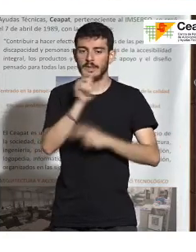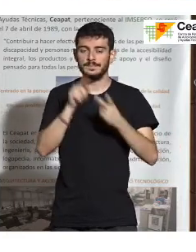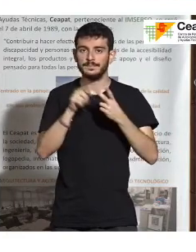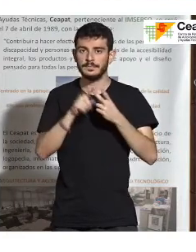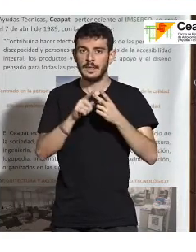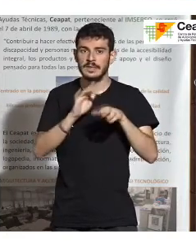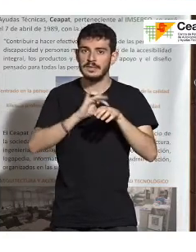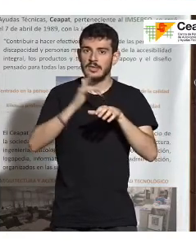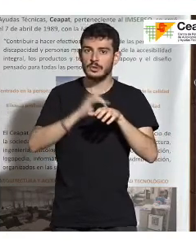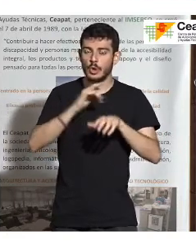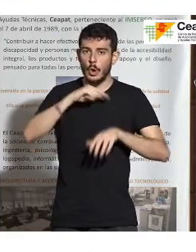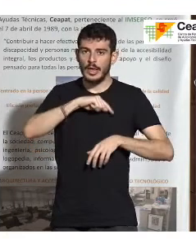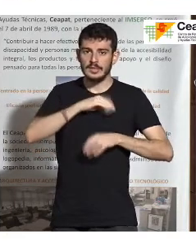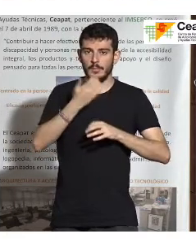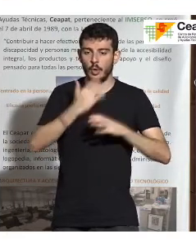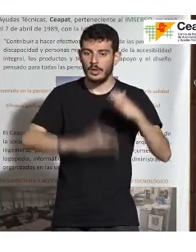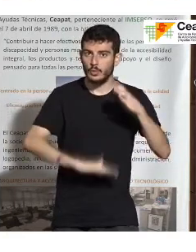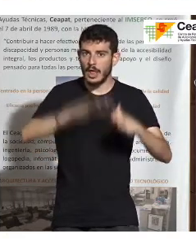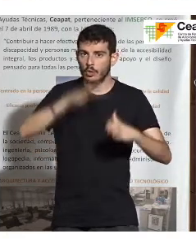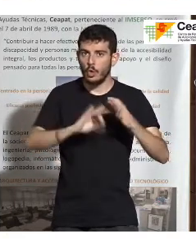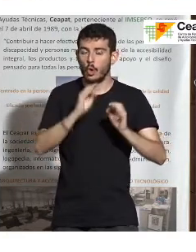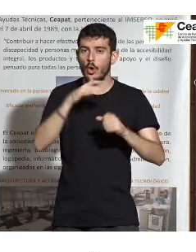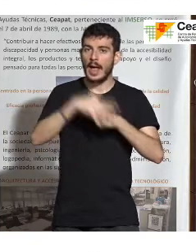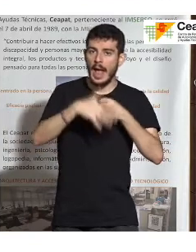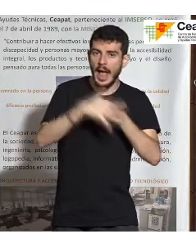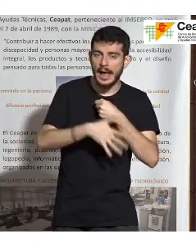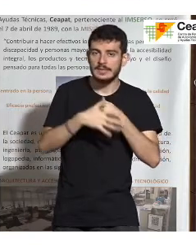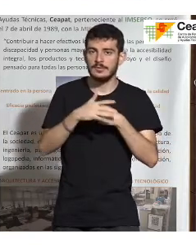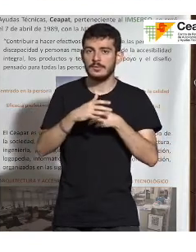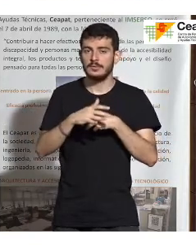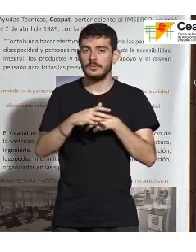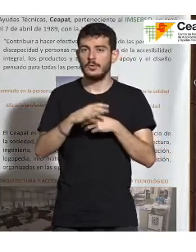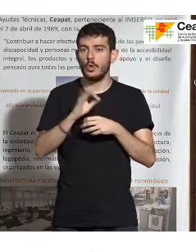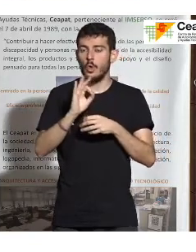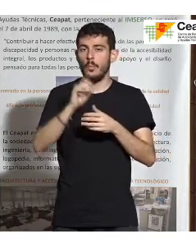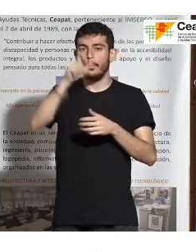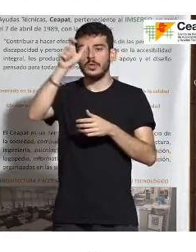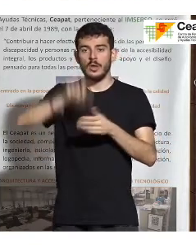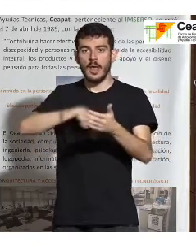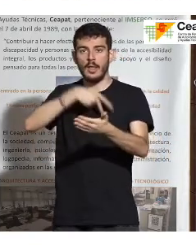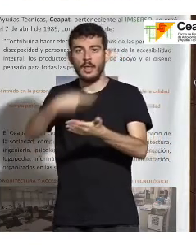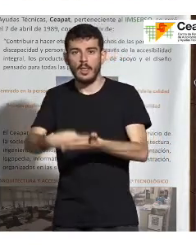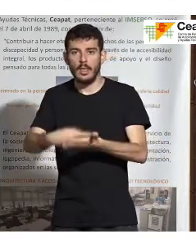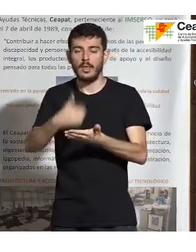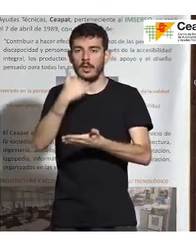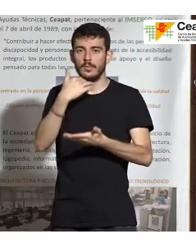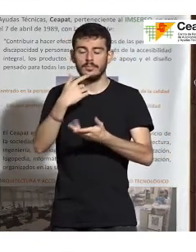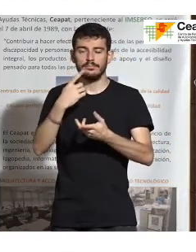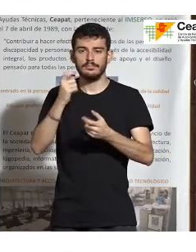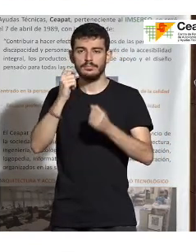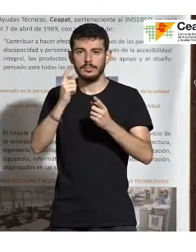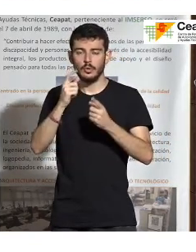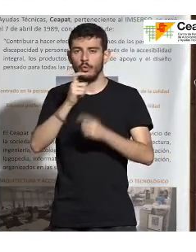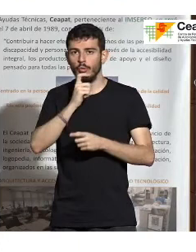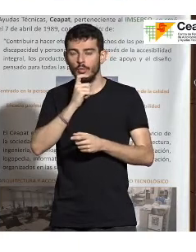más sensores de inundación, de gas, de que la persona, si la persona se cae. Y se han dado cuenta que la accesibilidad